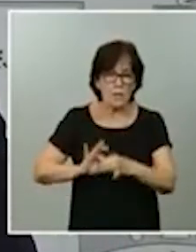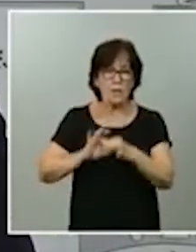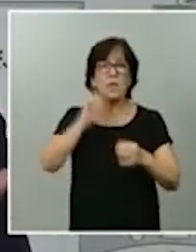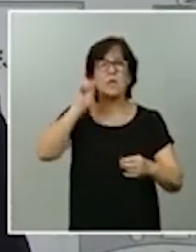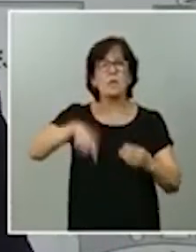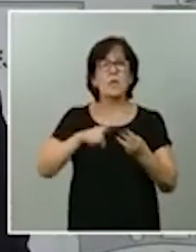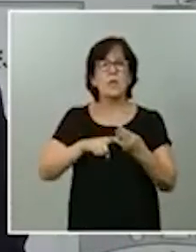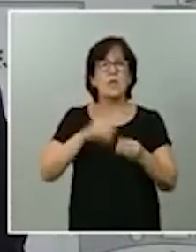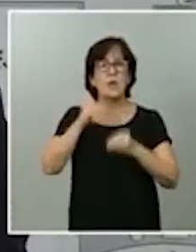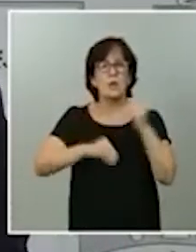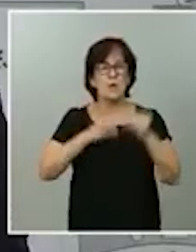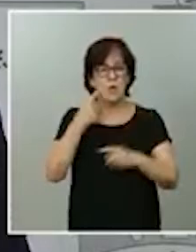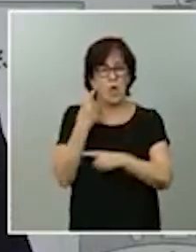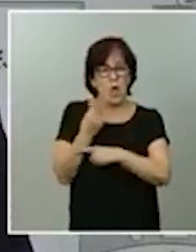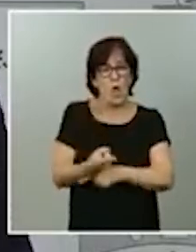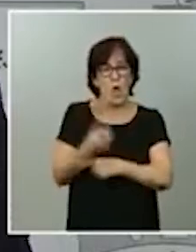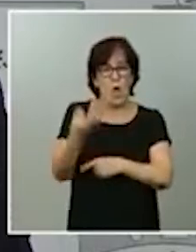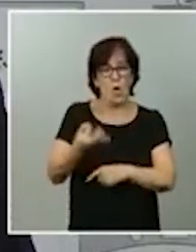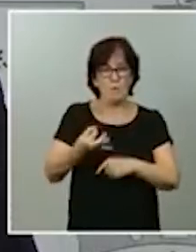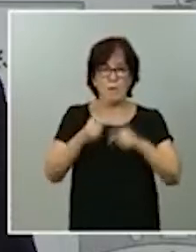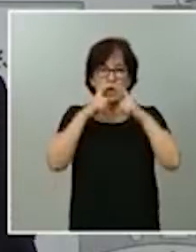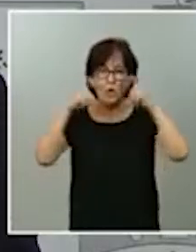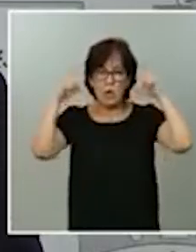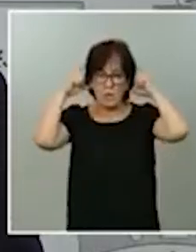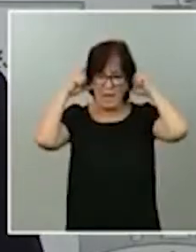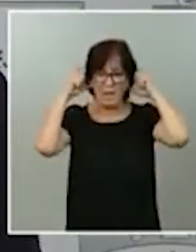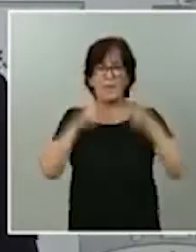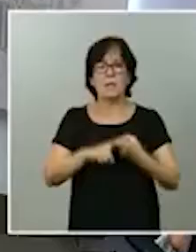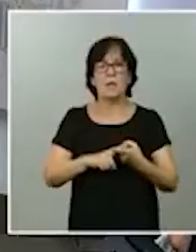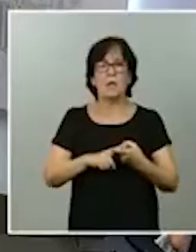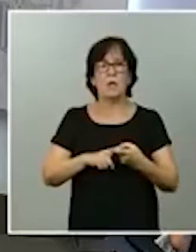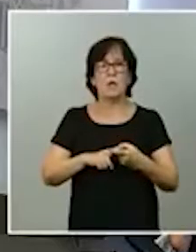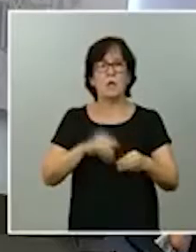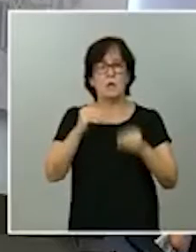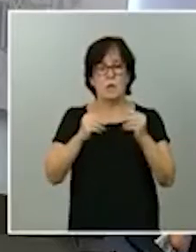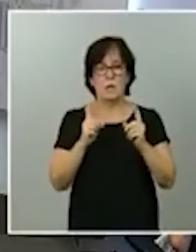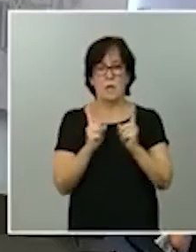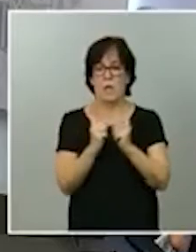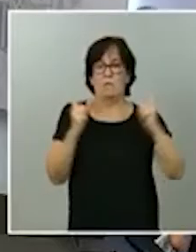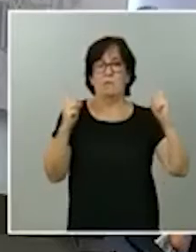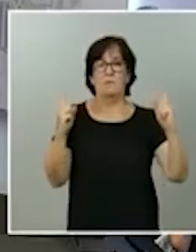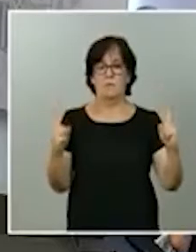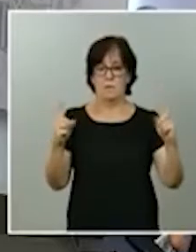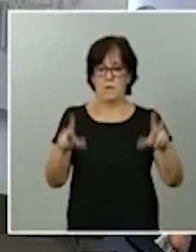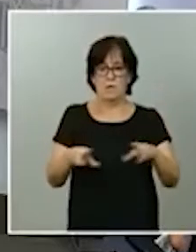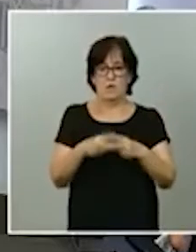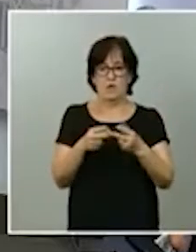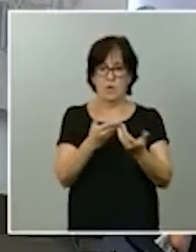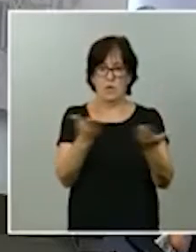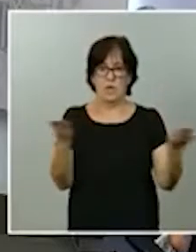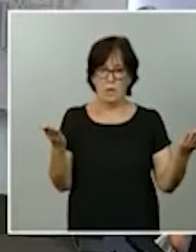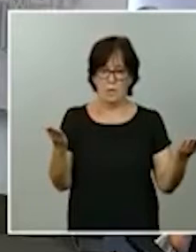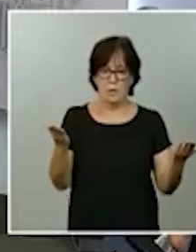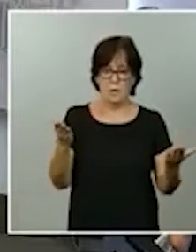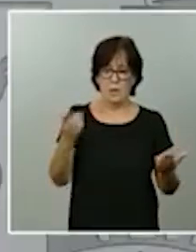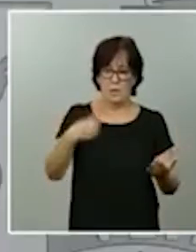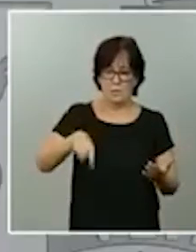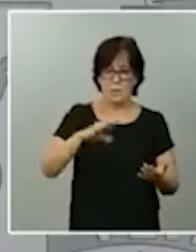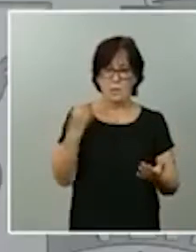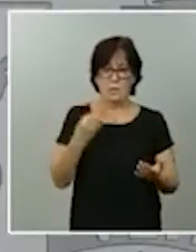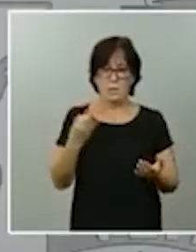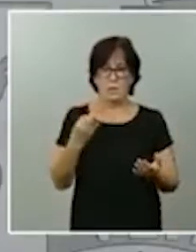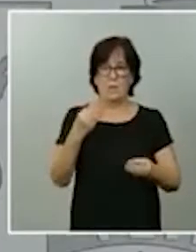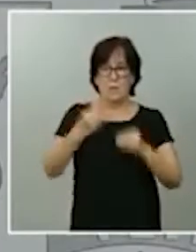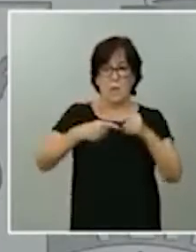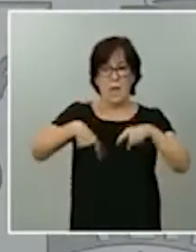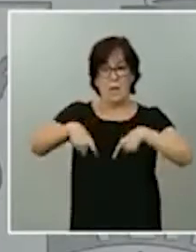uso obligatorio de las mascarillas, en el uso o en las distancias sociales que debemos tener, por ejemplo, en el uso del transporte